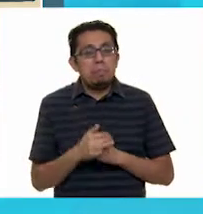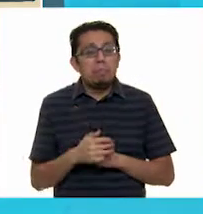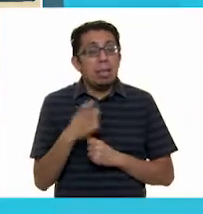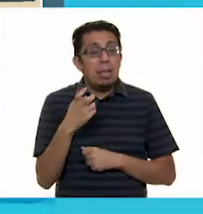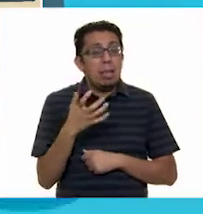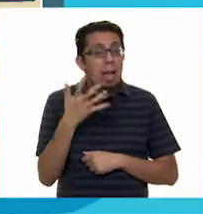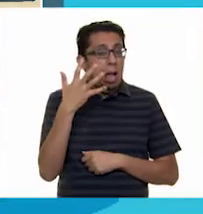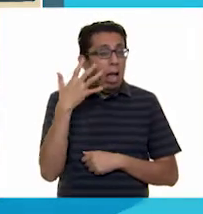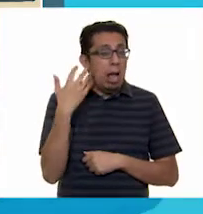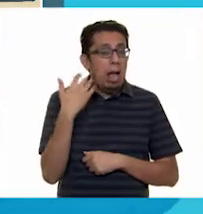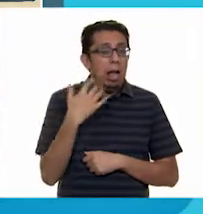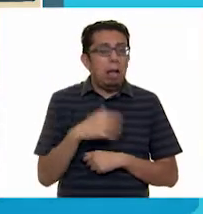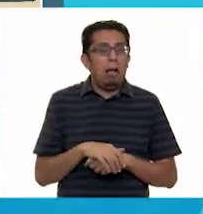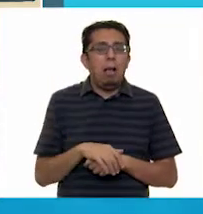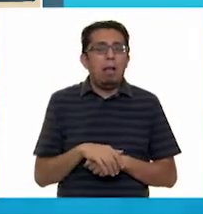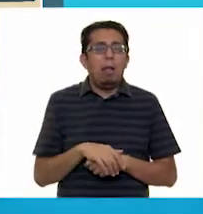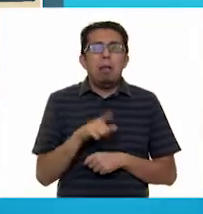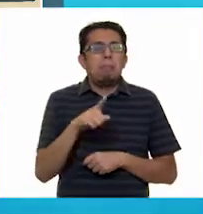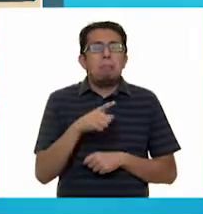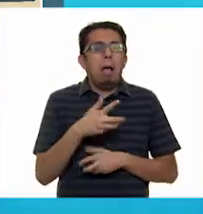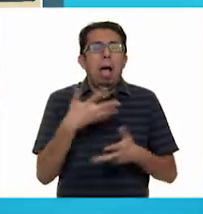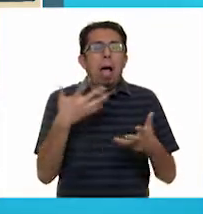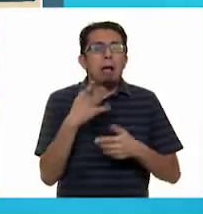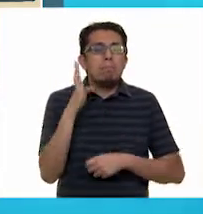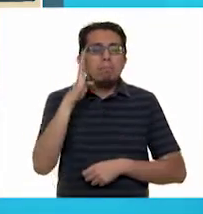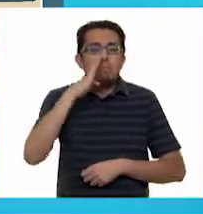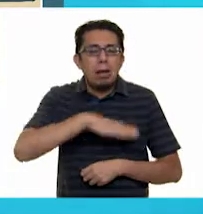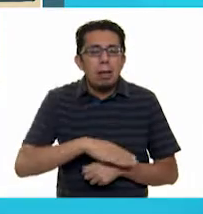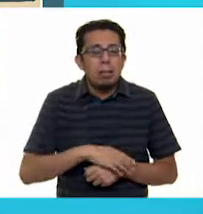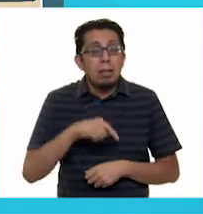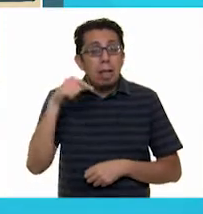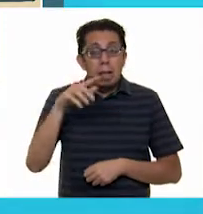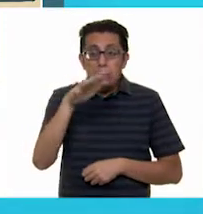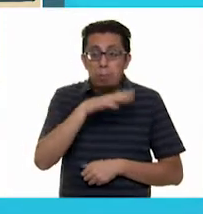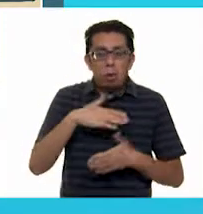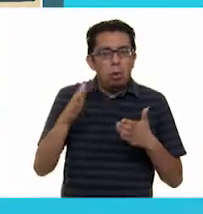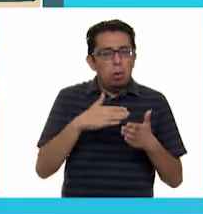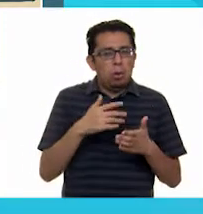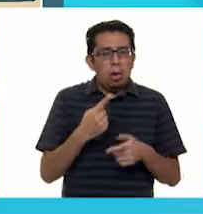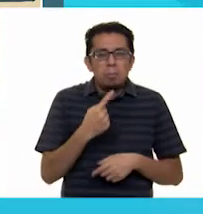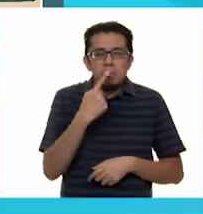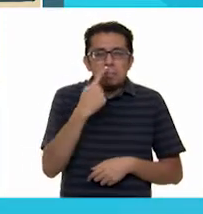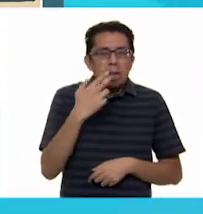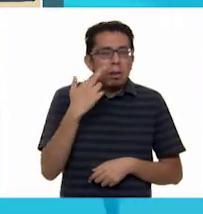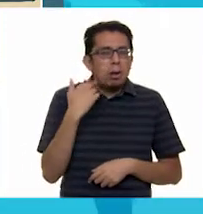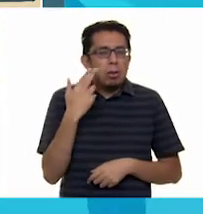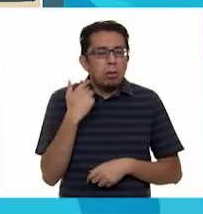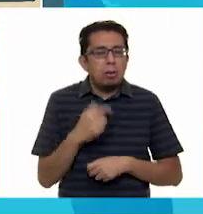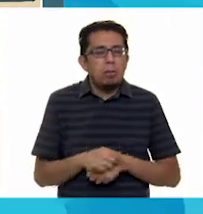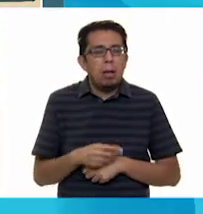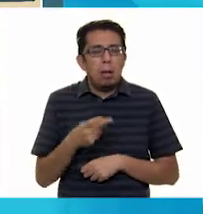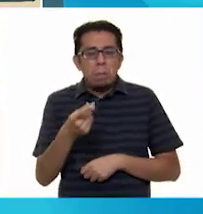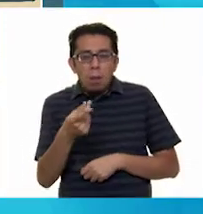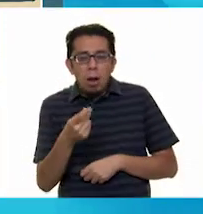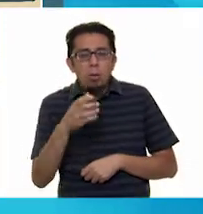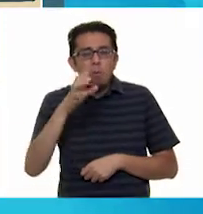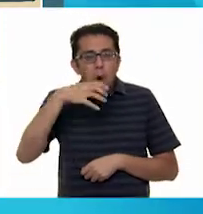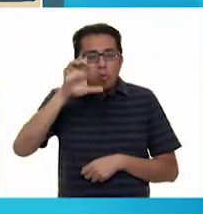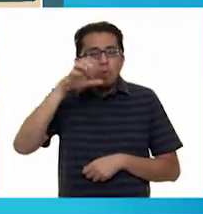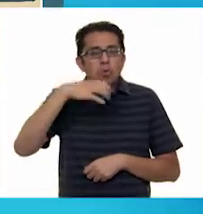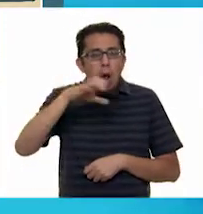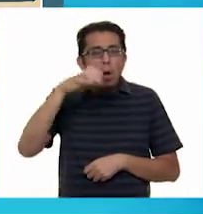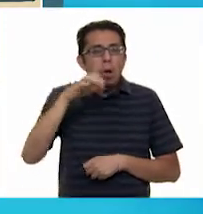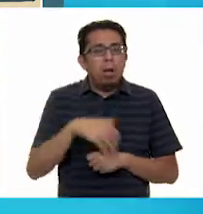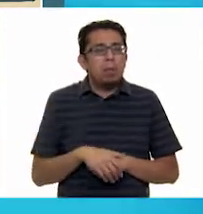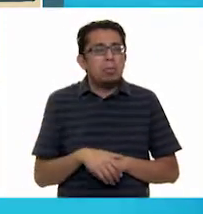gato nunca hace bien su trabajo. Esta cocina huele a ratones. ¡Guau! ¡Guau! ¡Guau! No